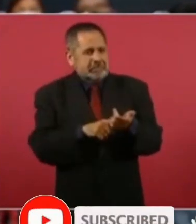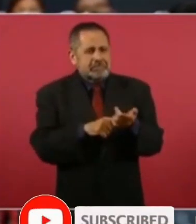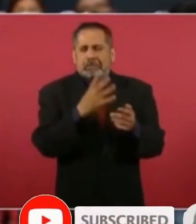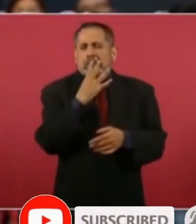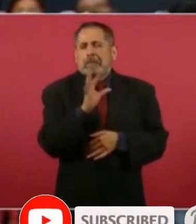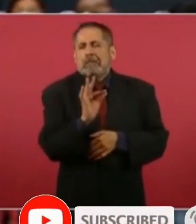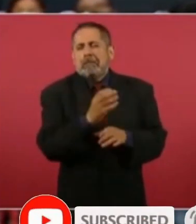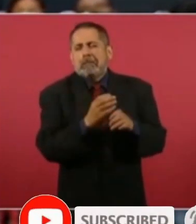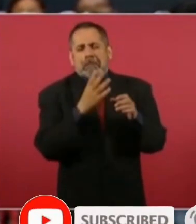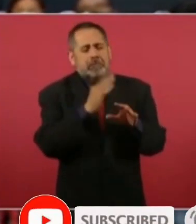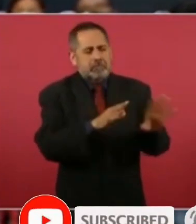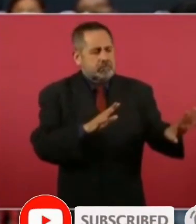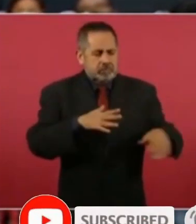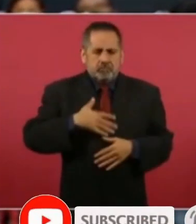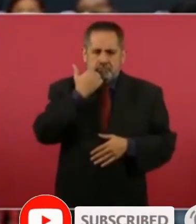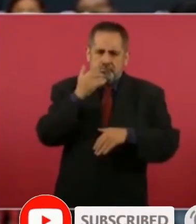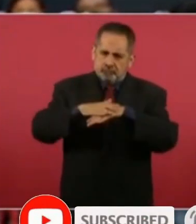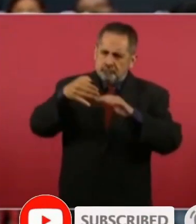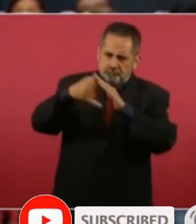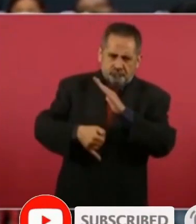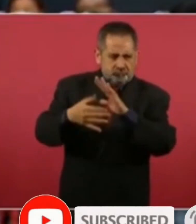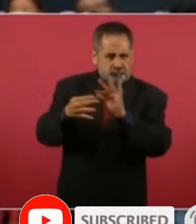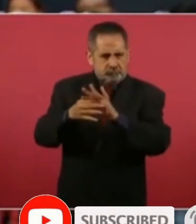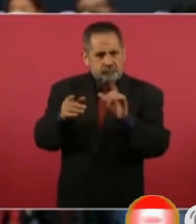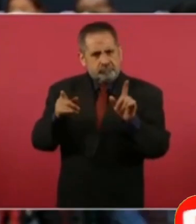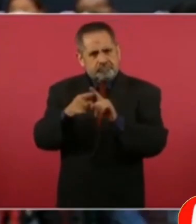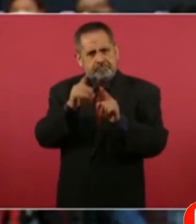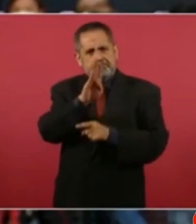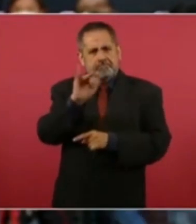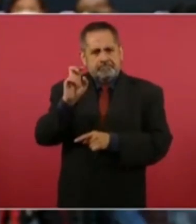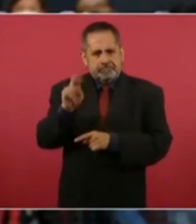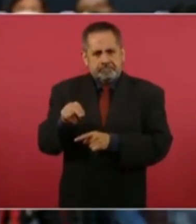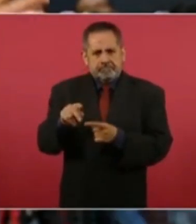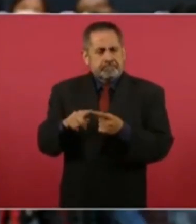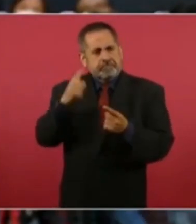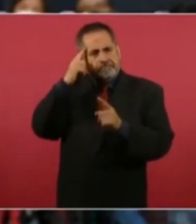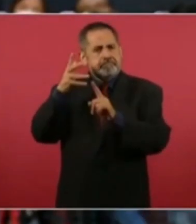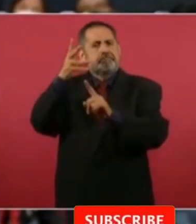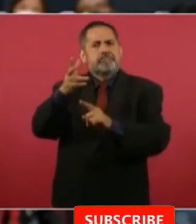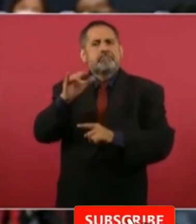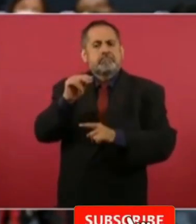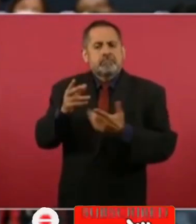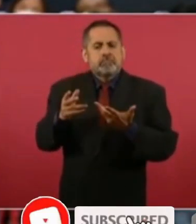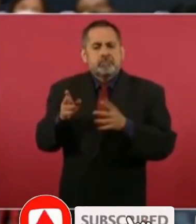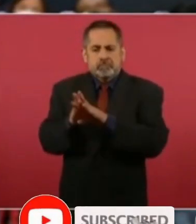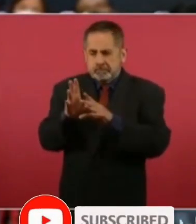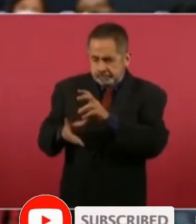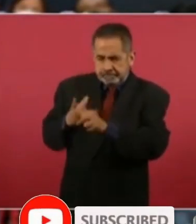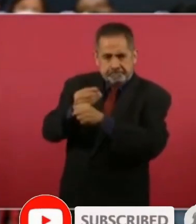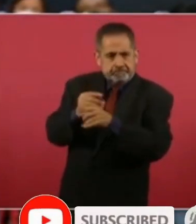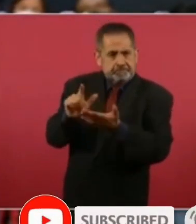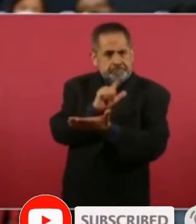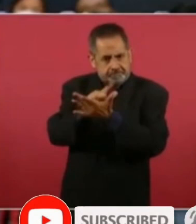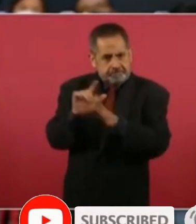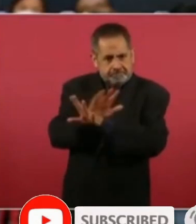eso y por eso yo quiero ir un poquito más a fondo en Biden rumbo o no a una reforma migratoria para